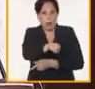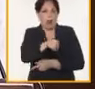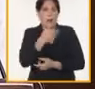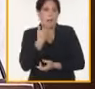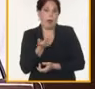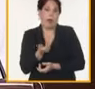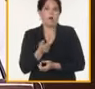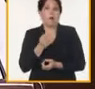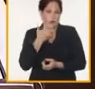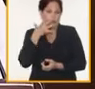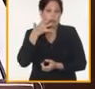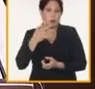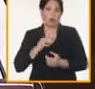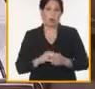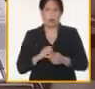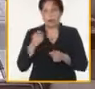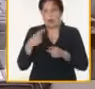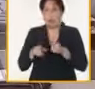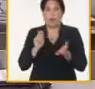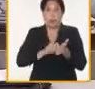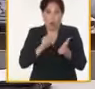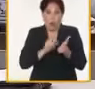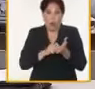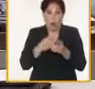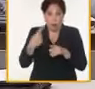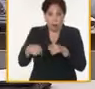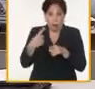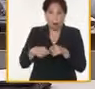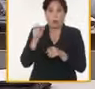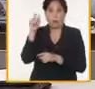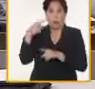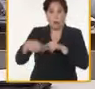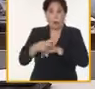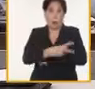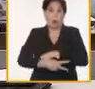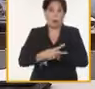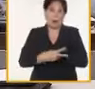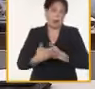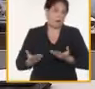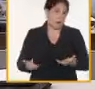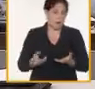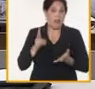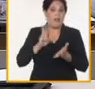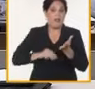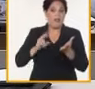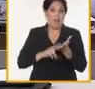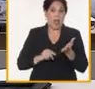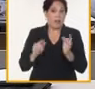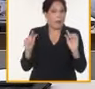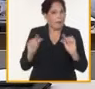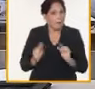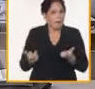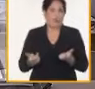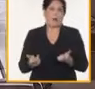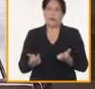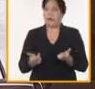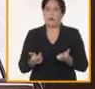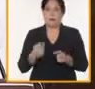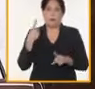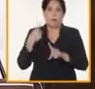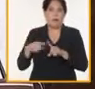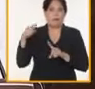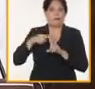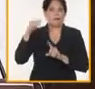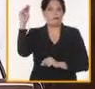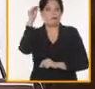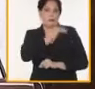alto componente de importación. Aunque se crecen las existencias de las viandas menos exigentes a paquetes tecnológicos,